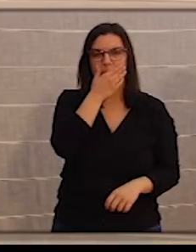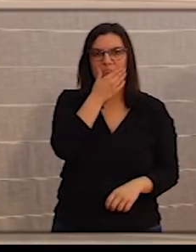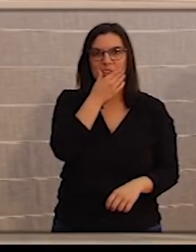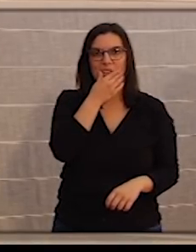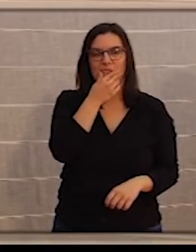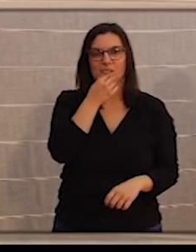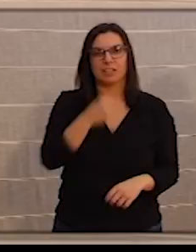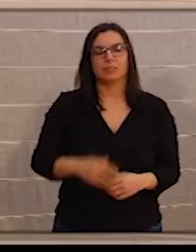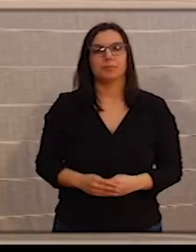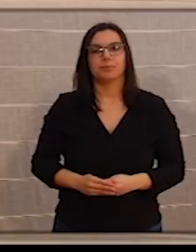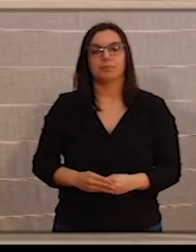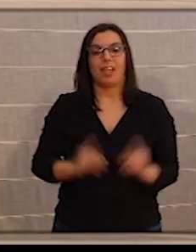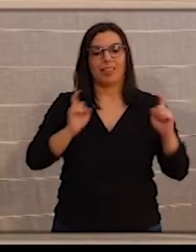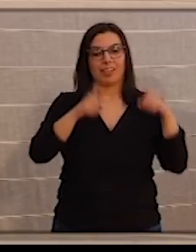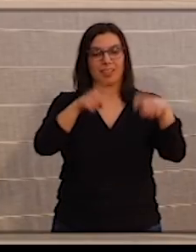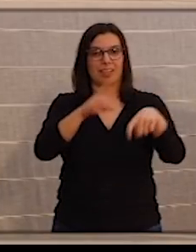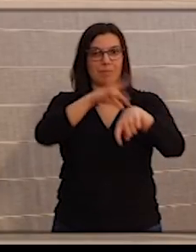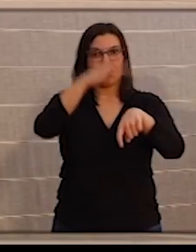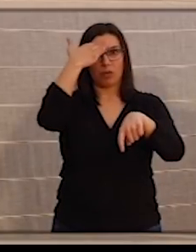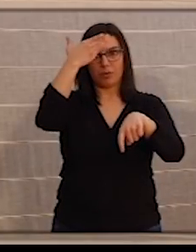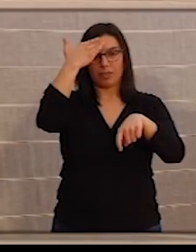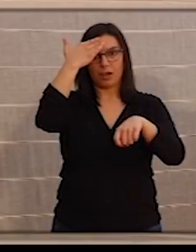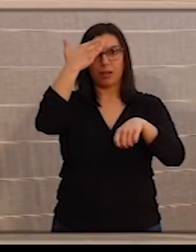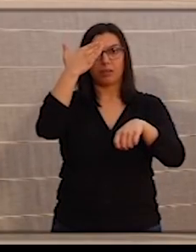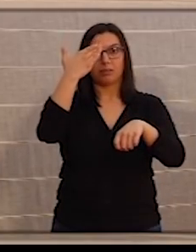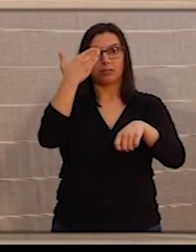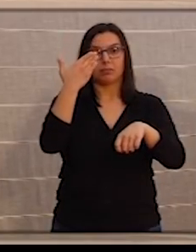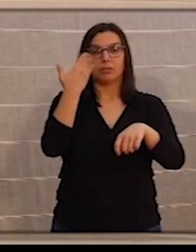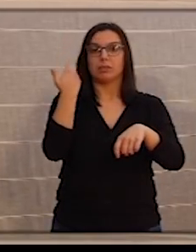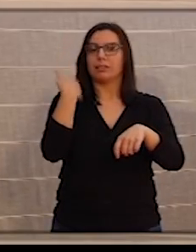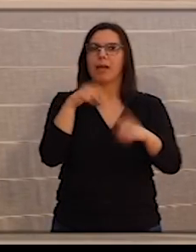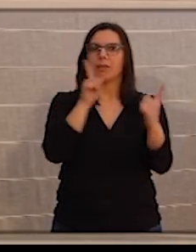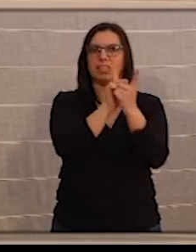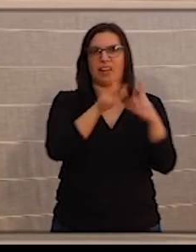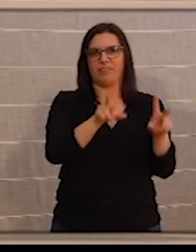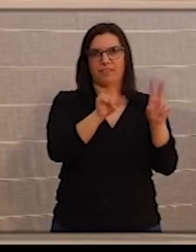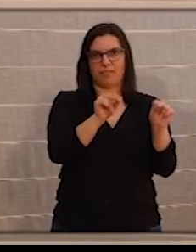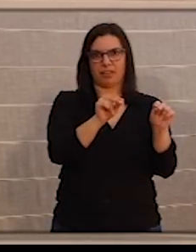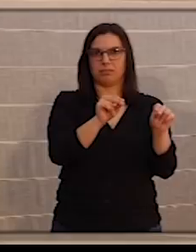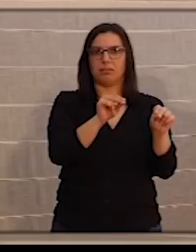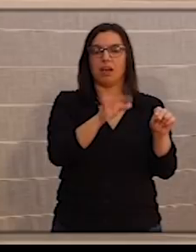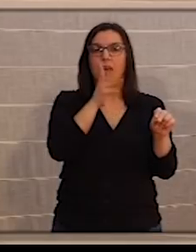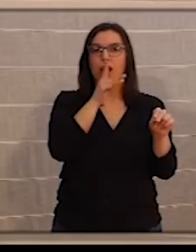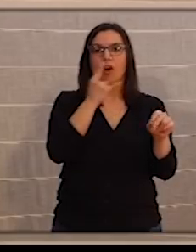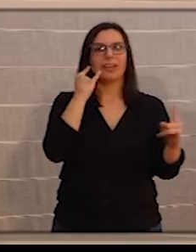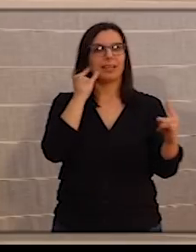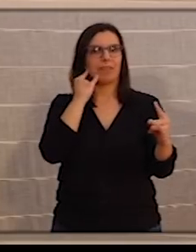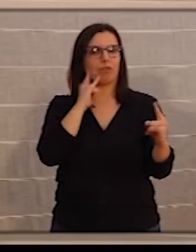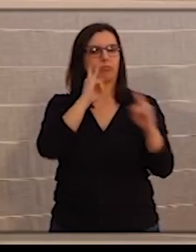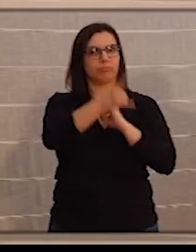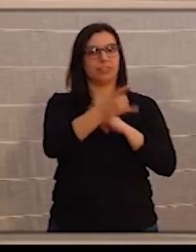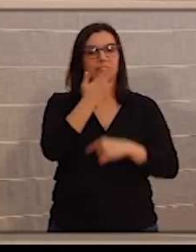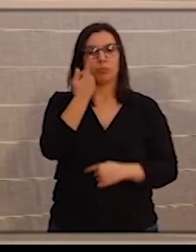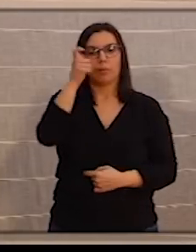Las citas en atención primaria pasan de ser citas presenciales a demanda a ser citas telefónicas, es decir, que una